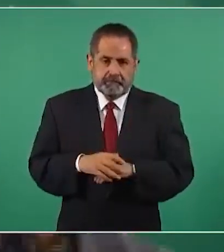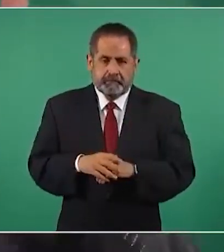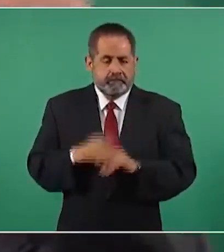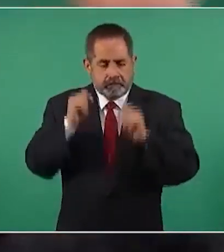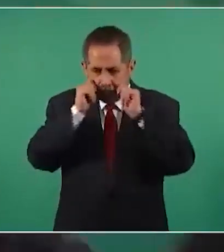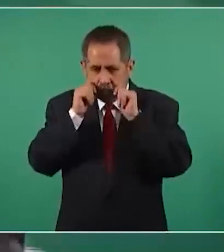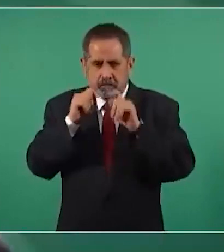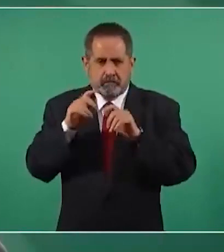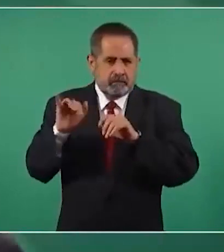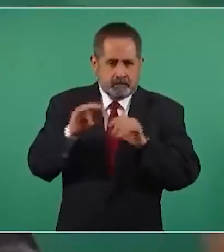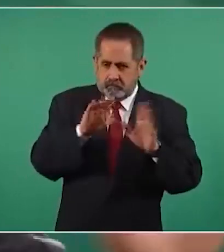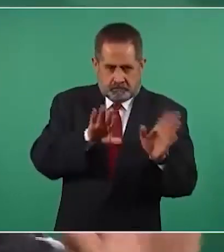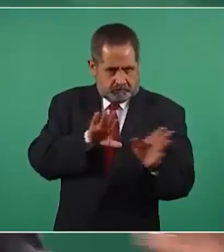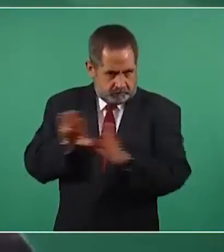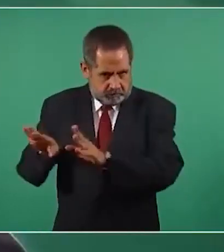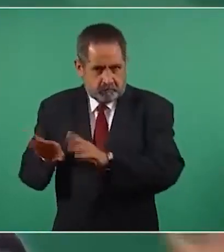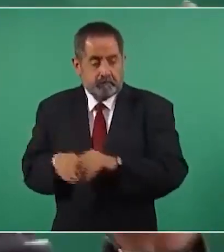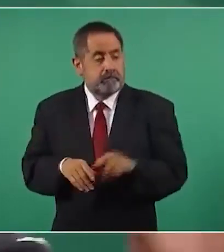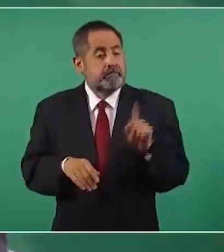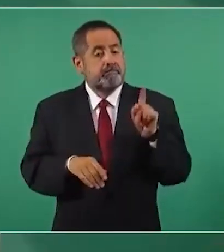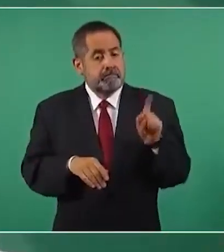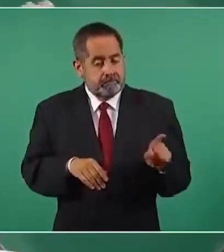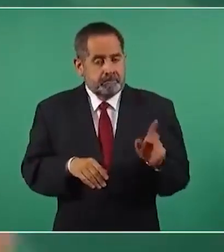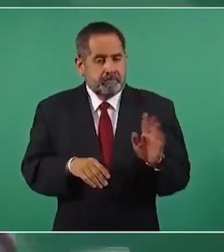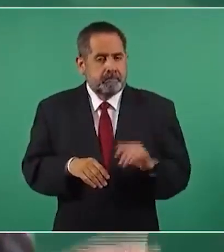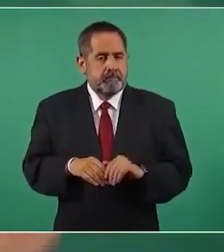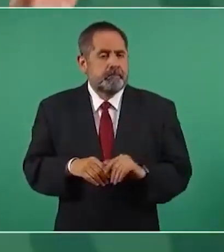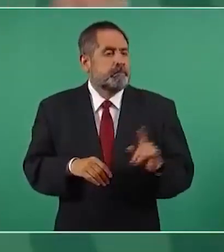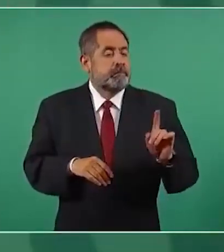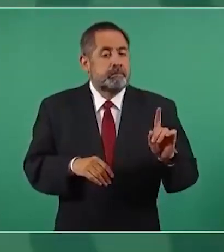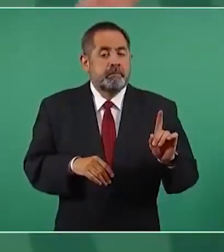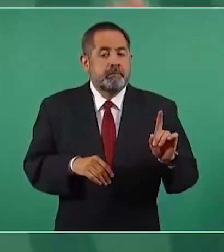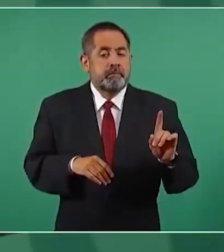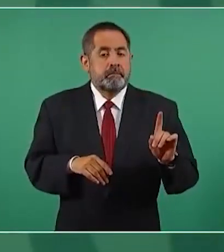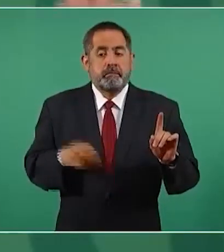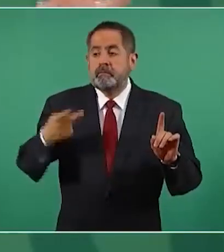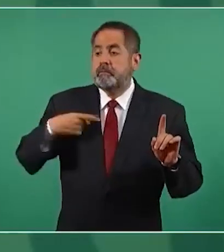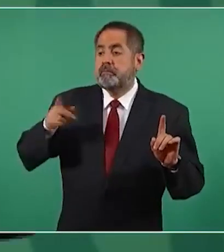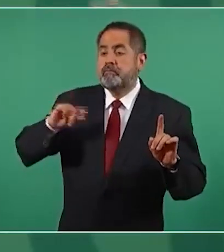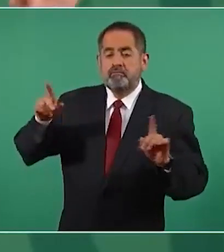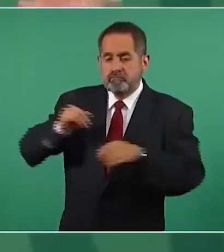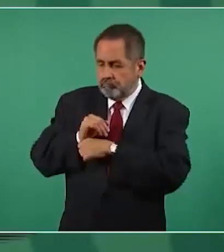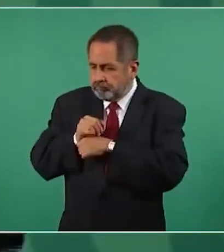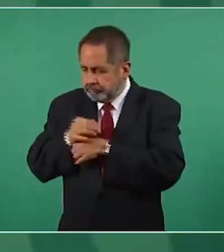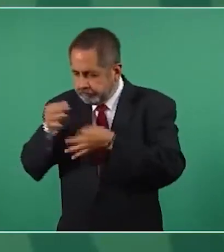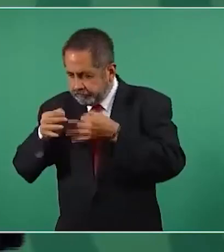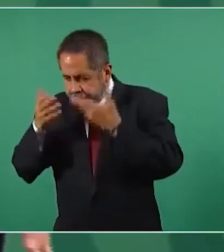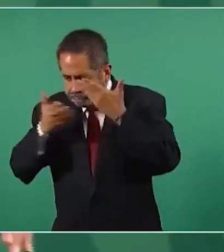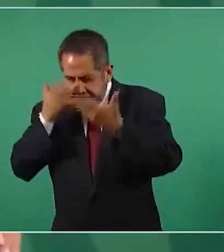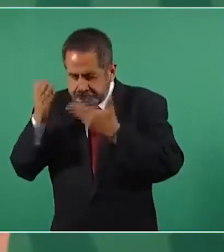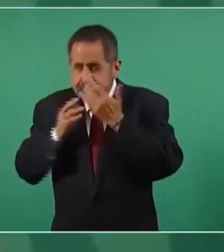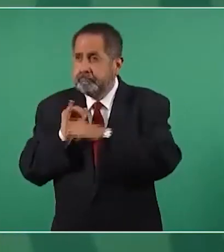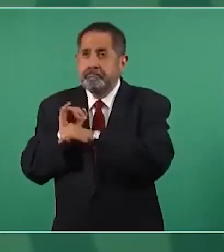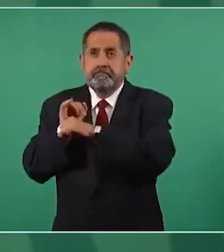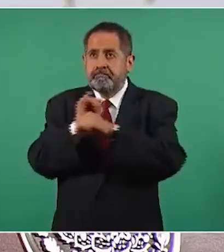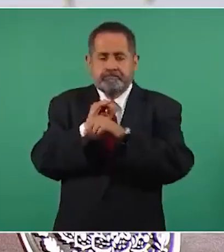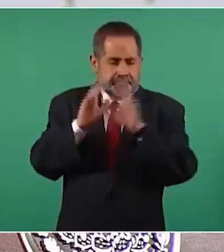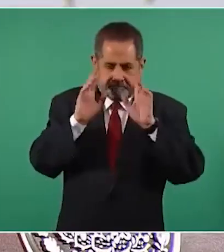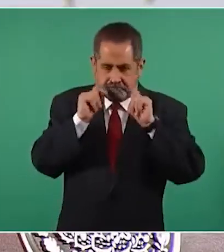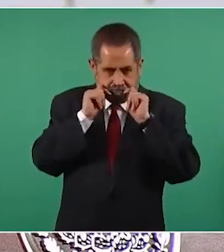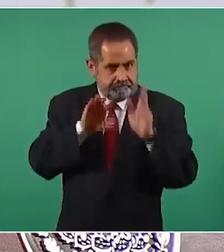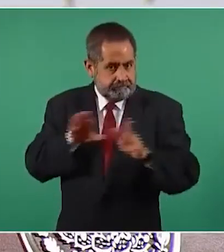independientemente de eso, y que además la autoridad judicial tiene que hacer la investigación,